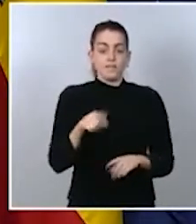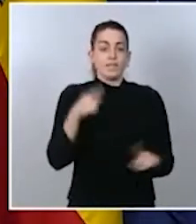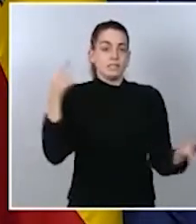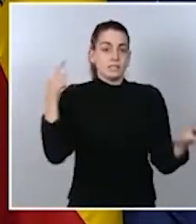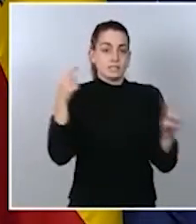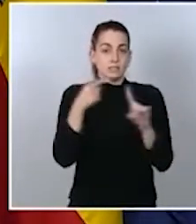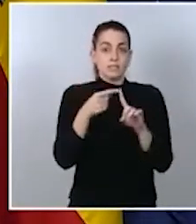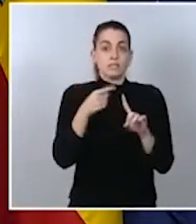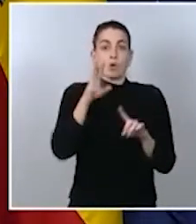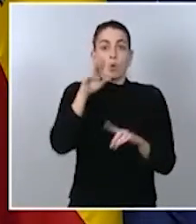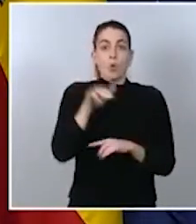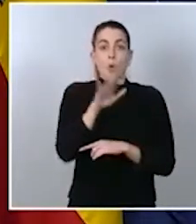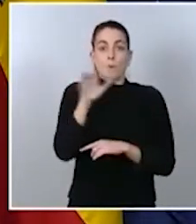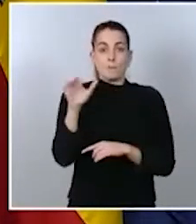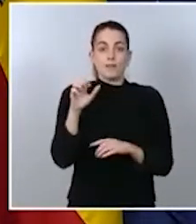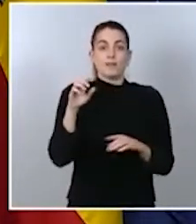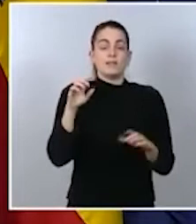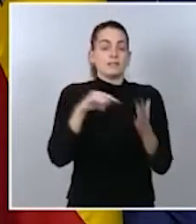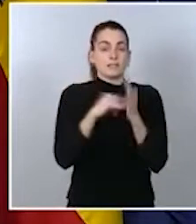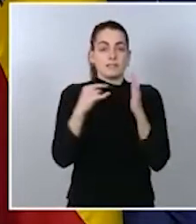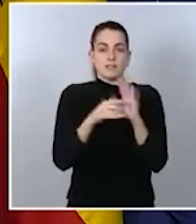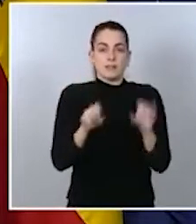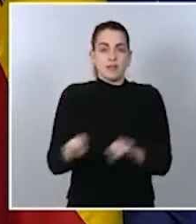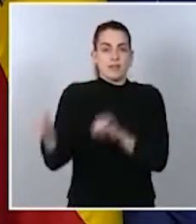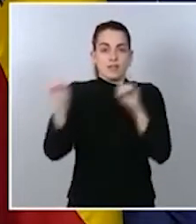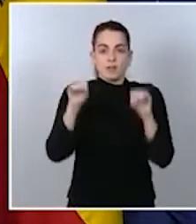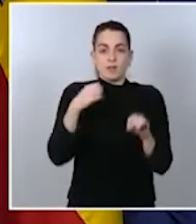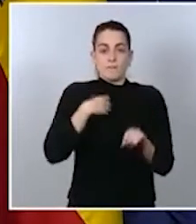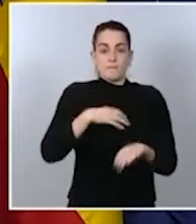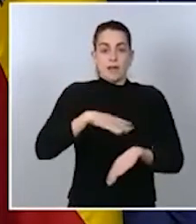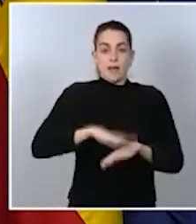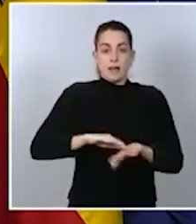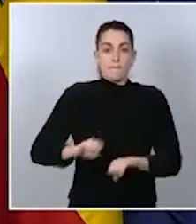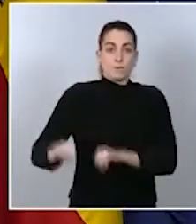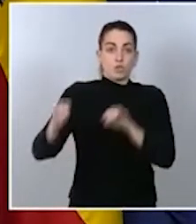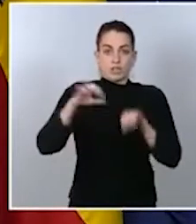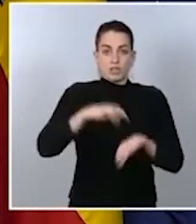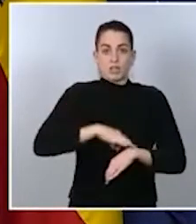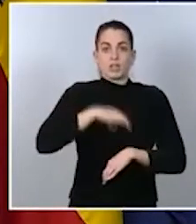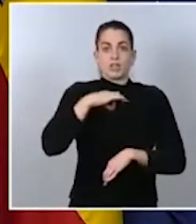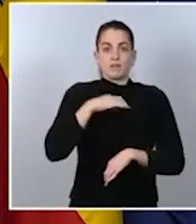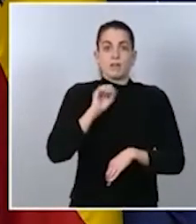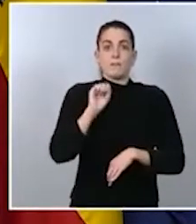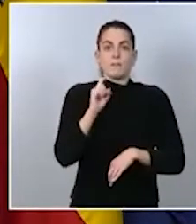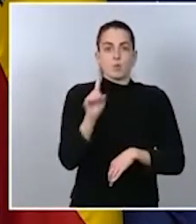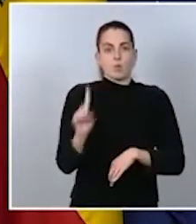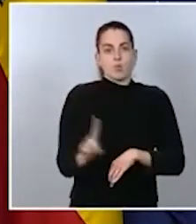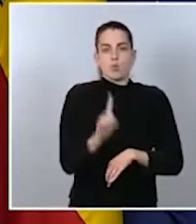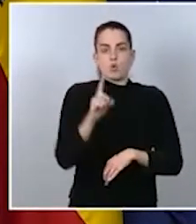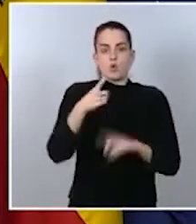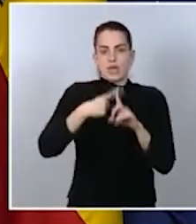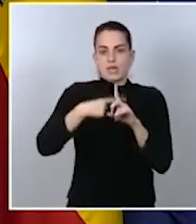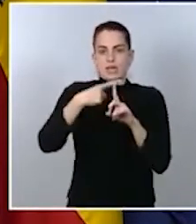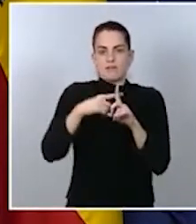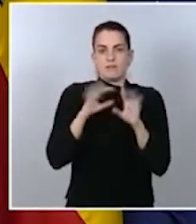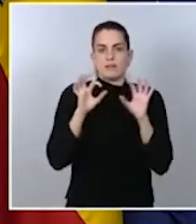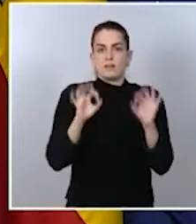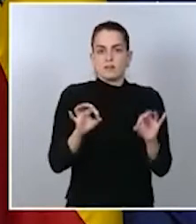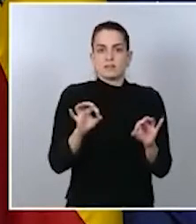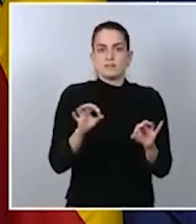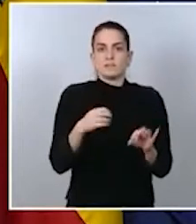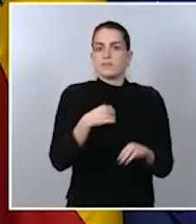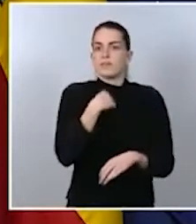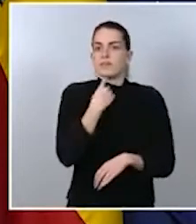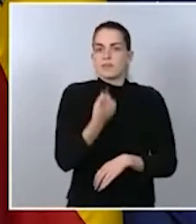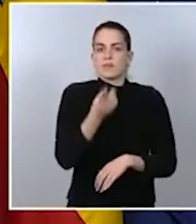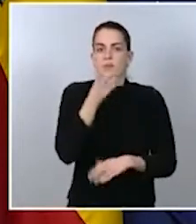Sistema Nacional de Protección Civil, esta situación también de preemergencia operativa 1, conllevó y determinó que, ante peticiones concretas,